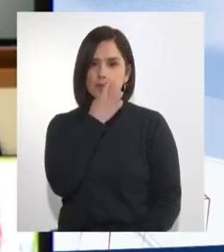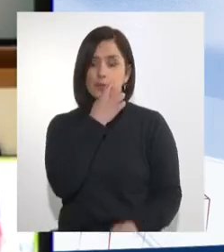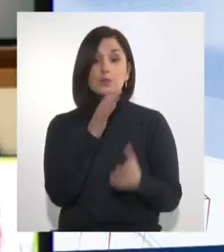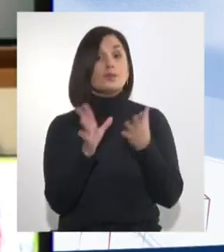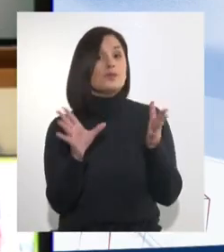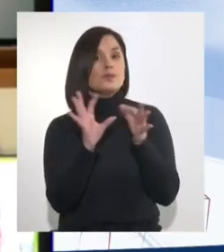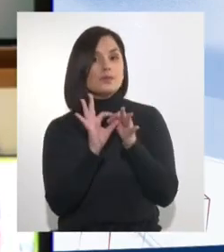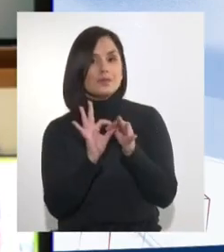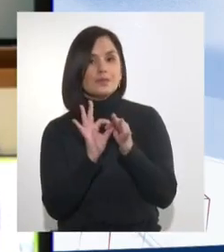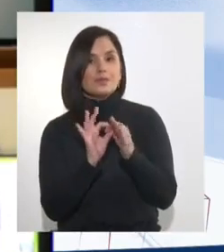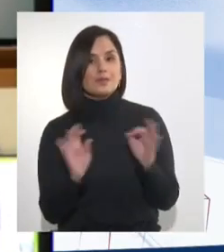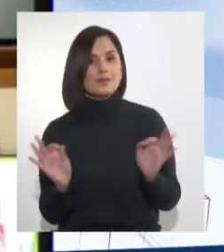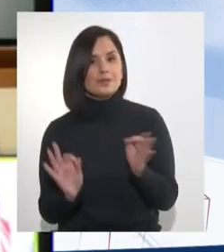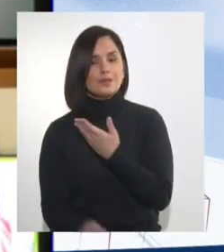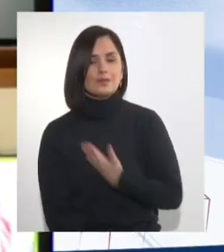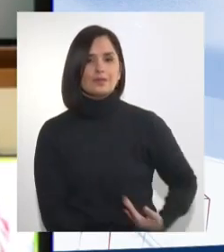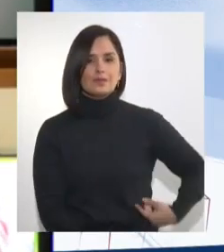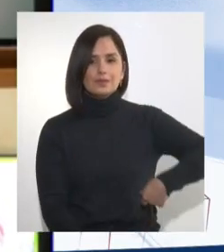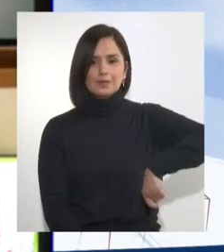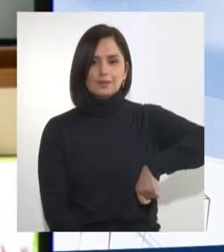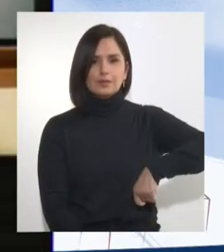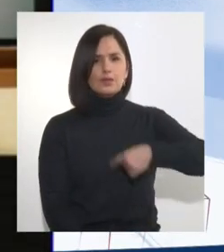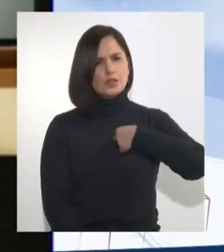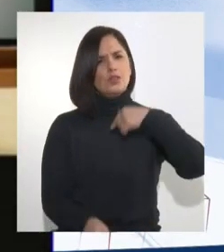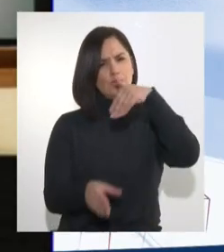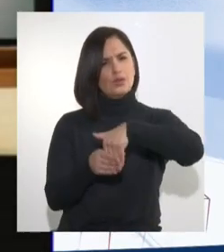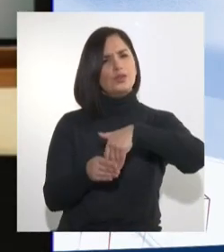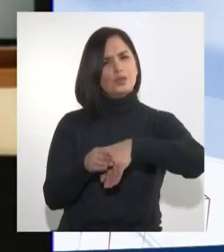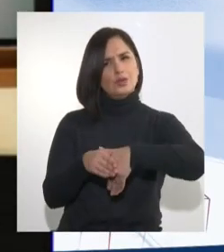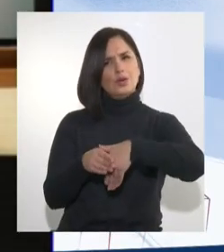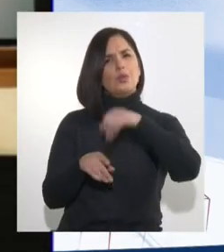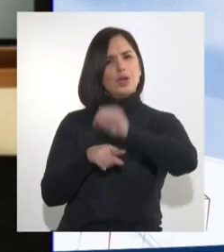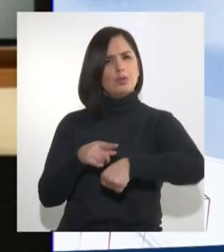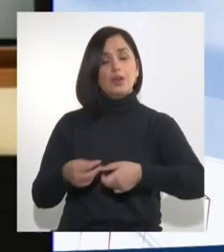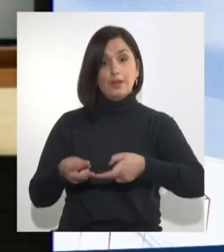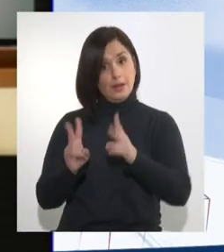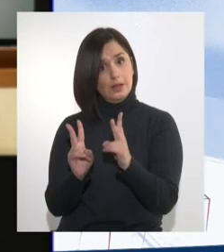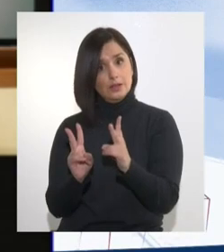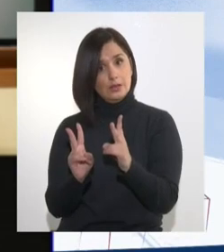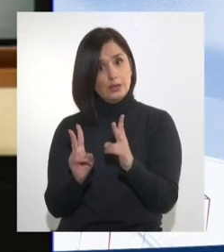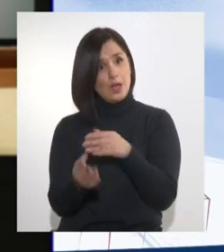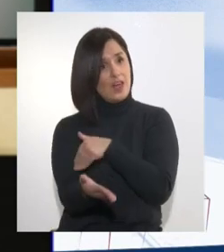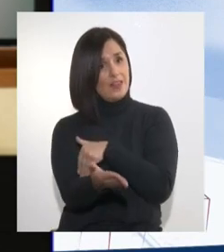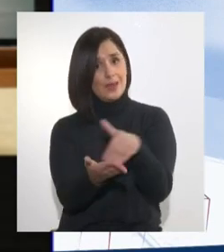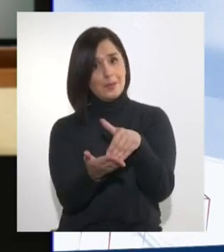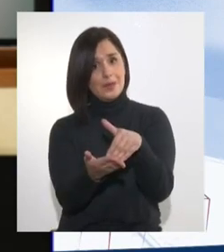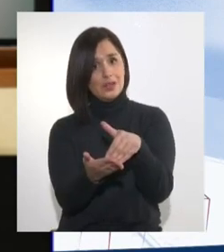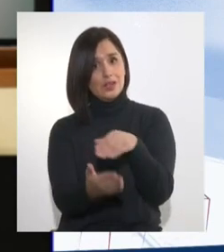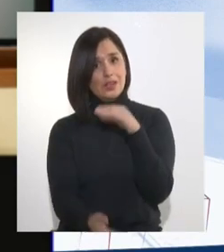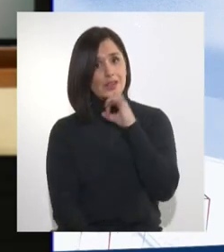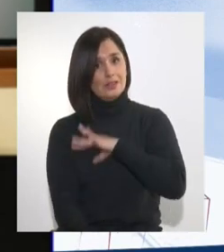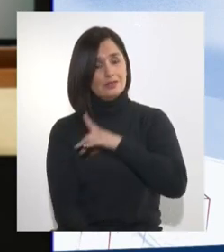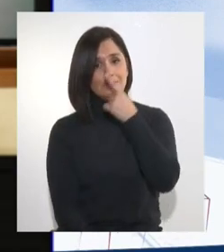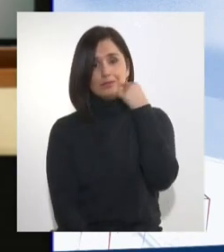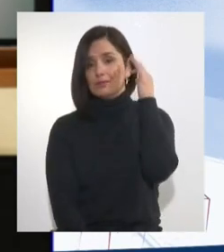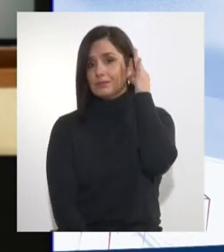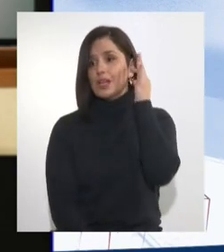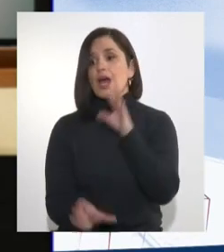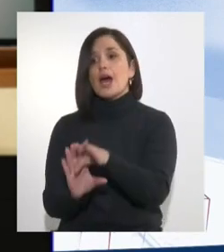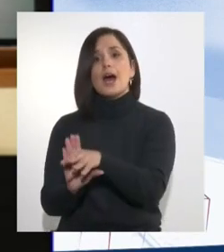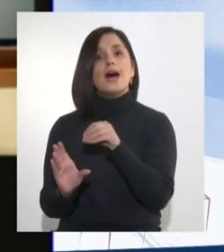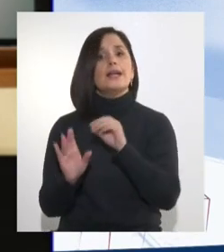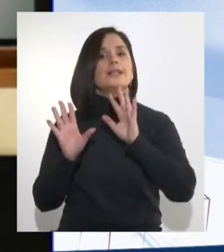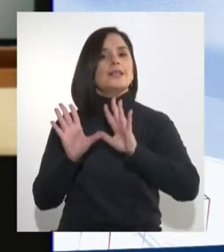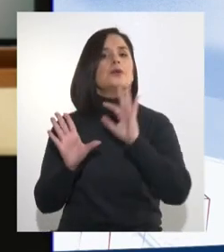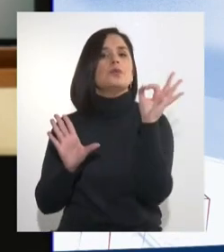Gracias, señora Presidenta. Voto por aprobar el derecho de millones de chilenas y chilenos a retirar el 10